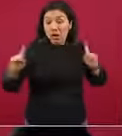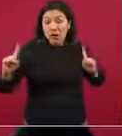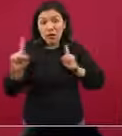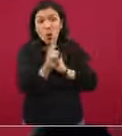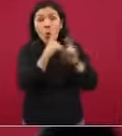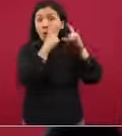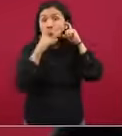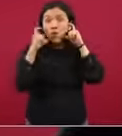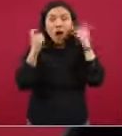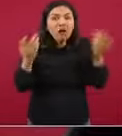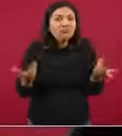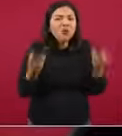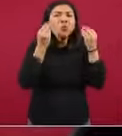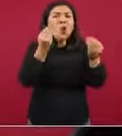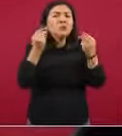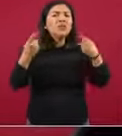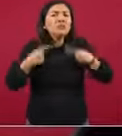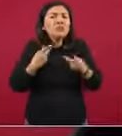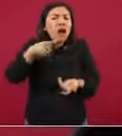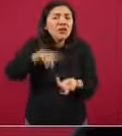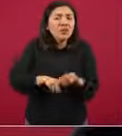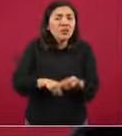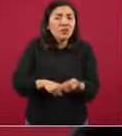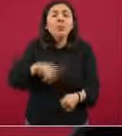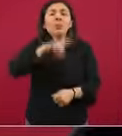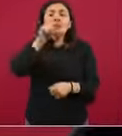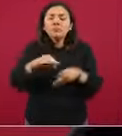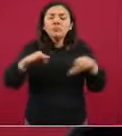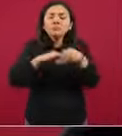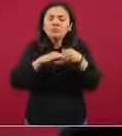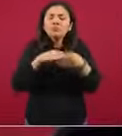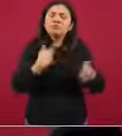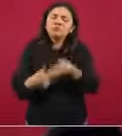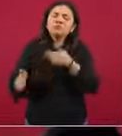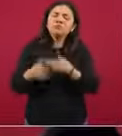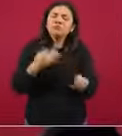pero no, había mucha gente. Justo a la cuadra siguiente,